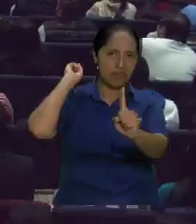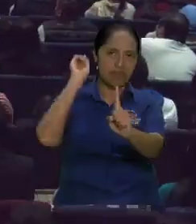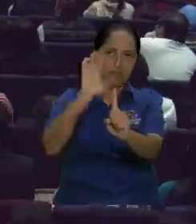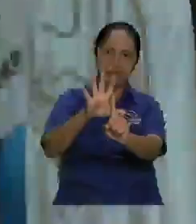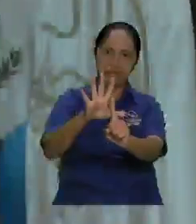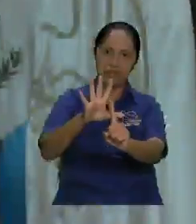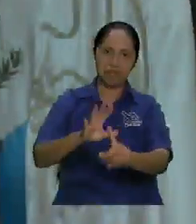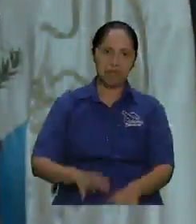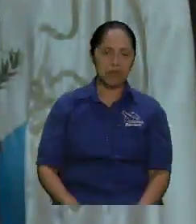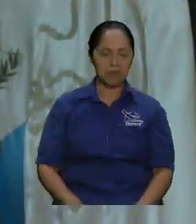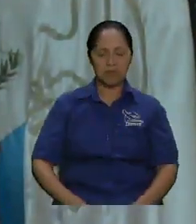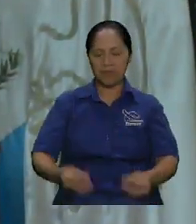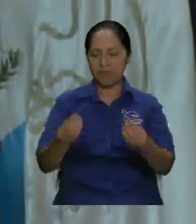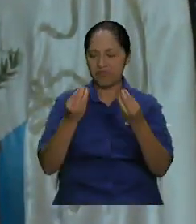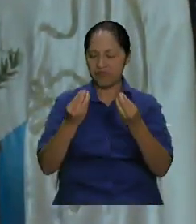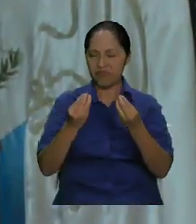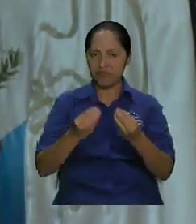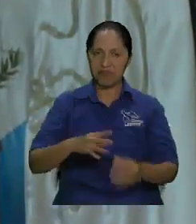mucho